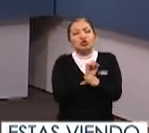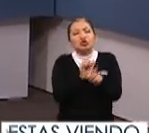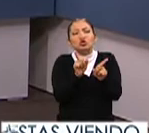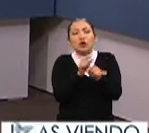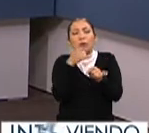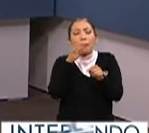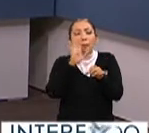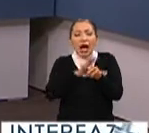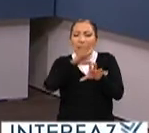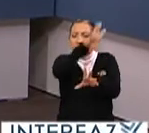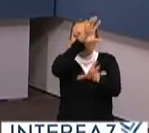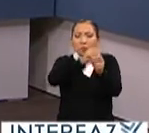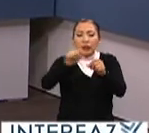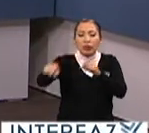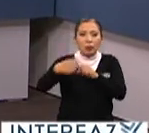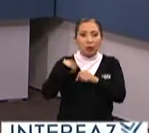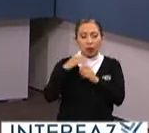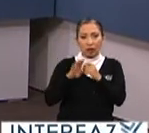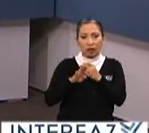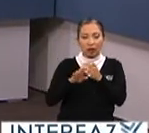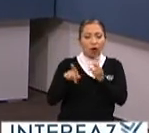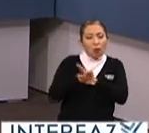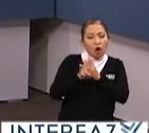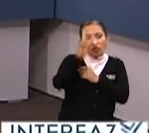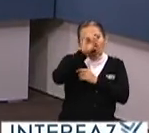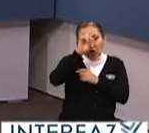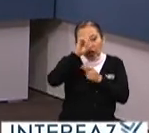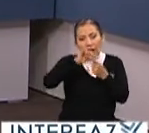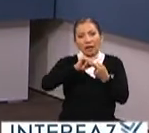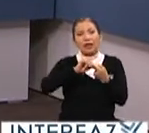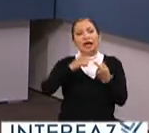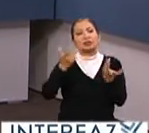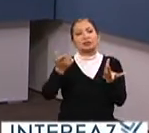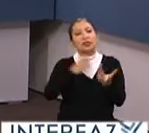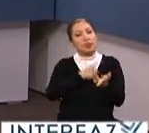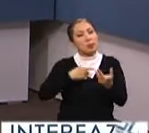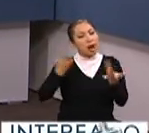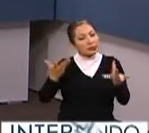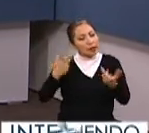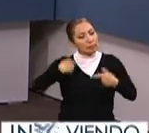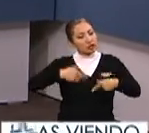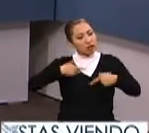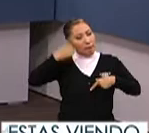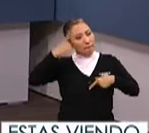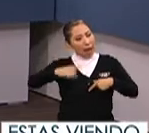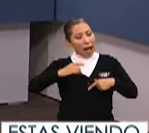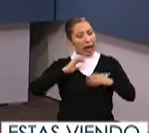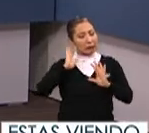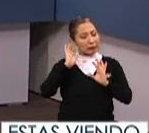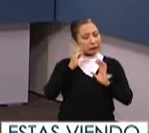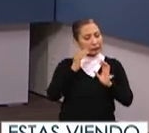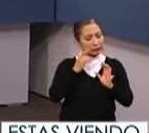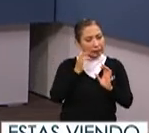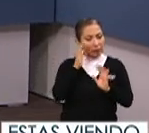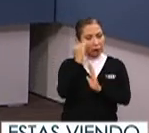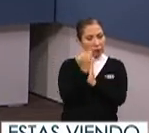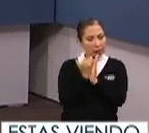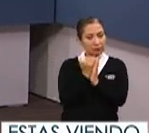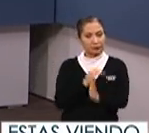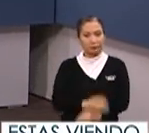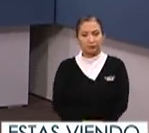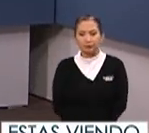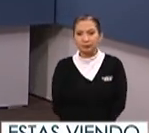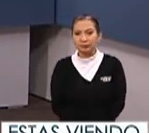nos englobe las prevenciones cuáles son el ABC de qué hay que hacer como ciudadano para tratar de no infectar